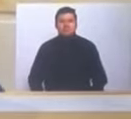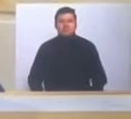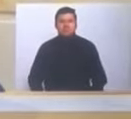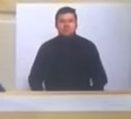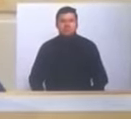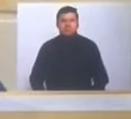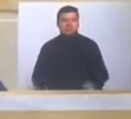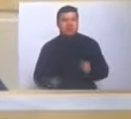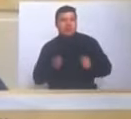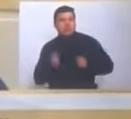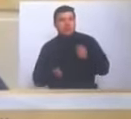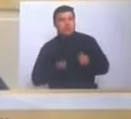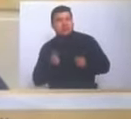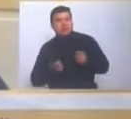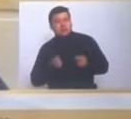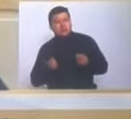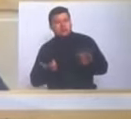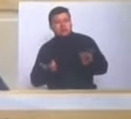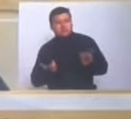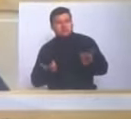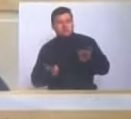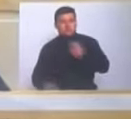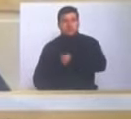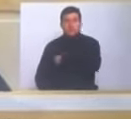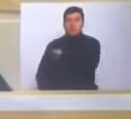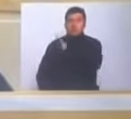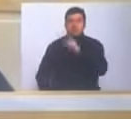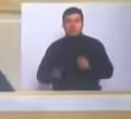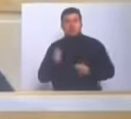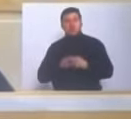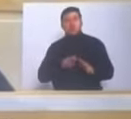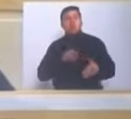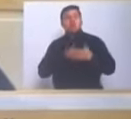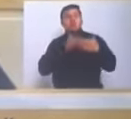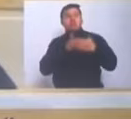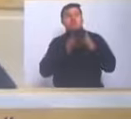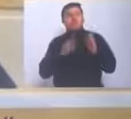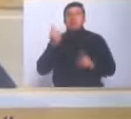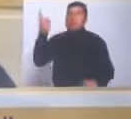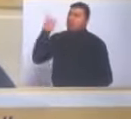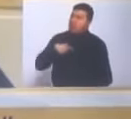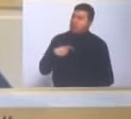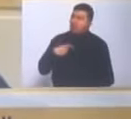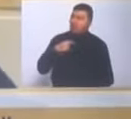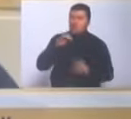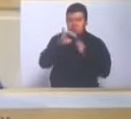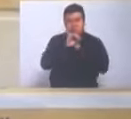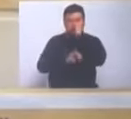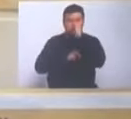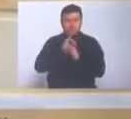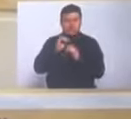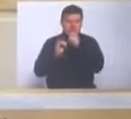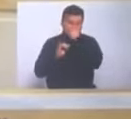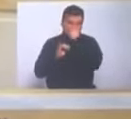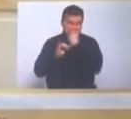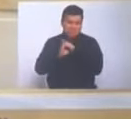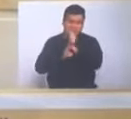El negocio de los españoles es la demanda que nos colocaron a nivel internacional.